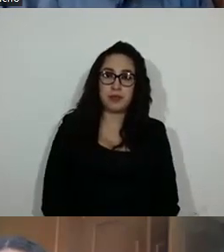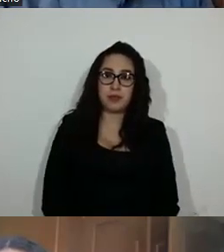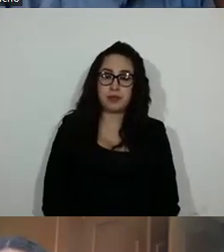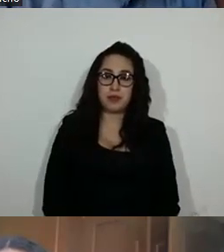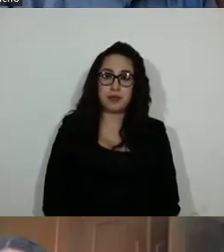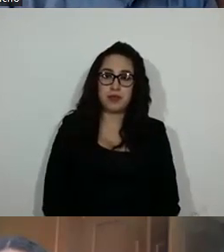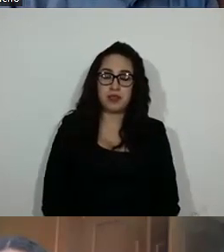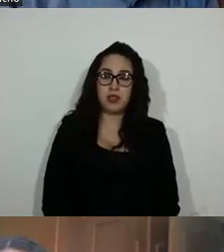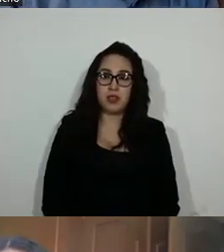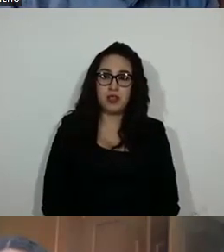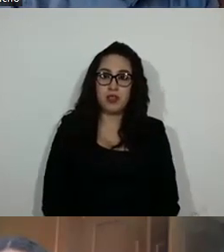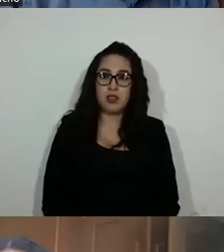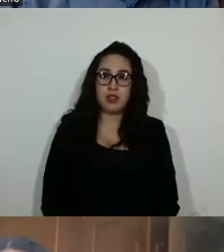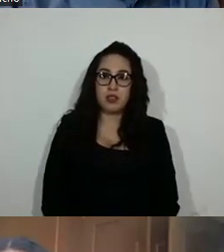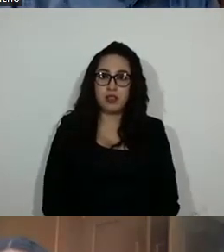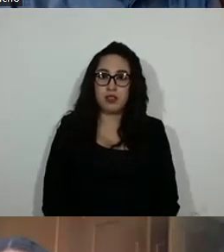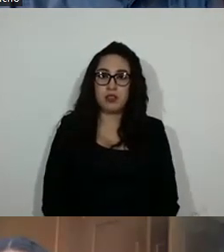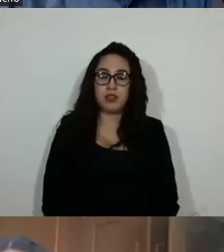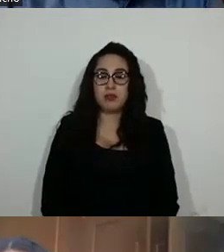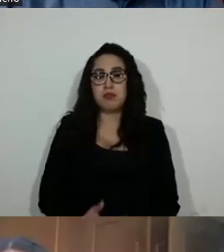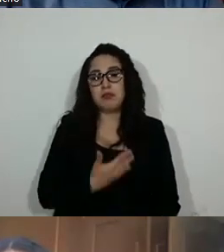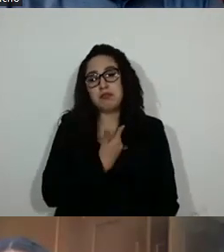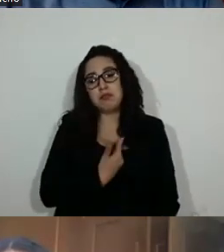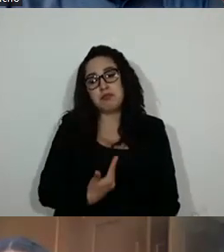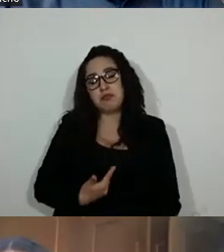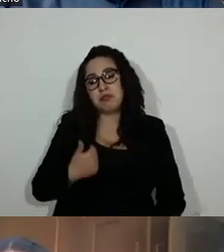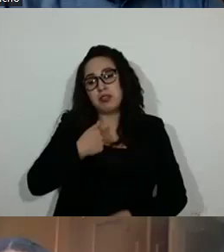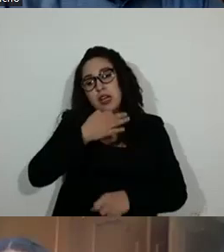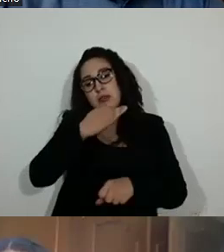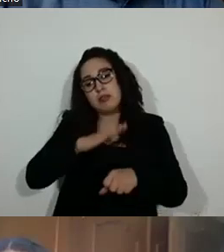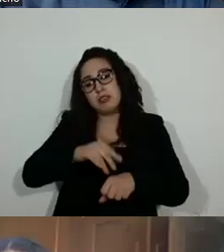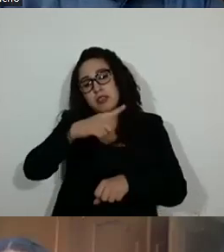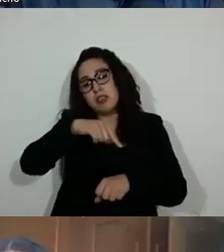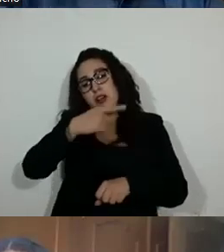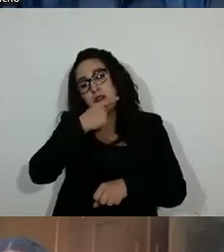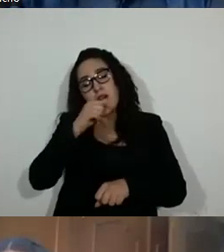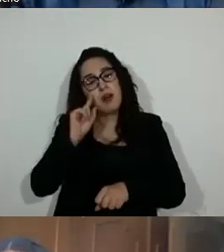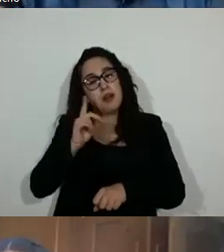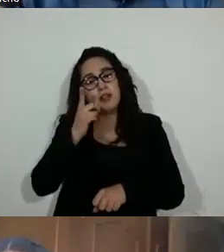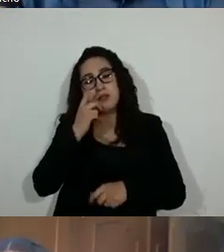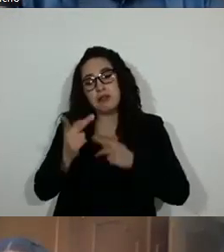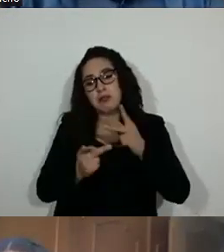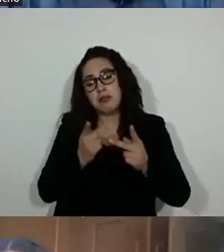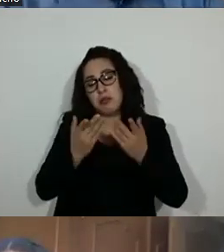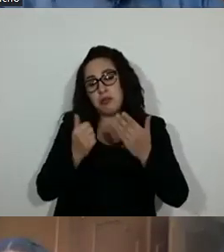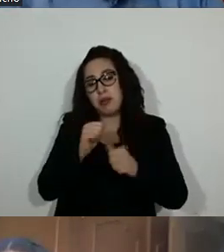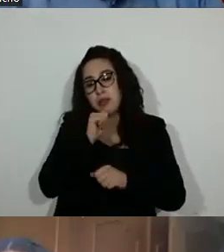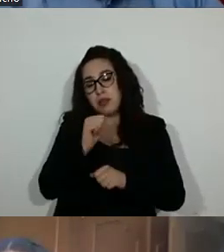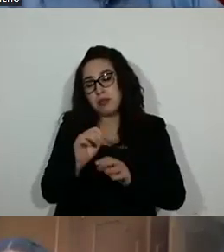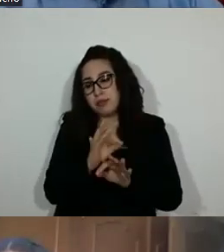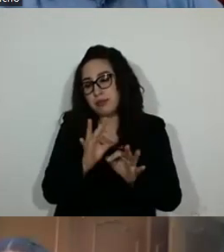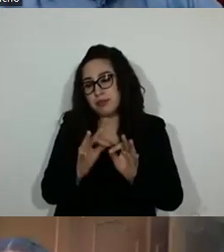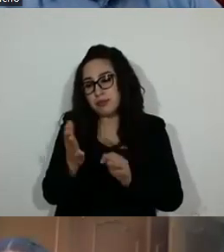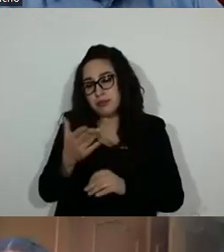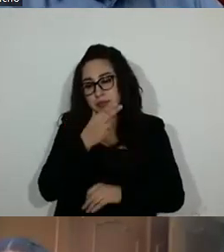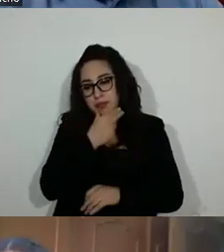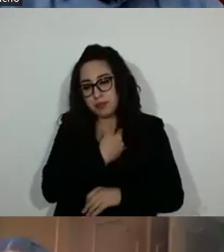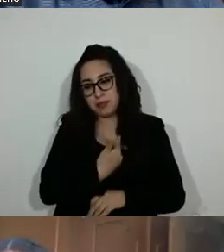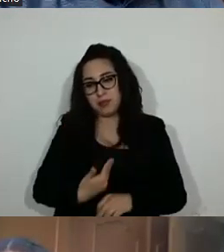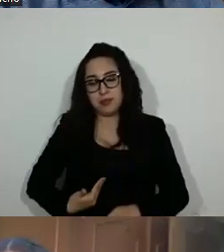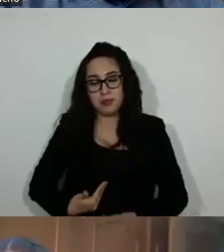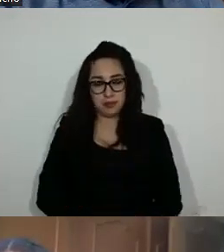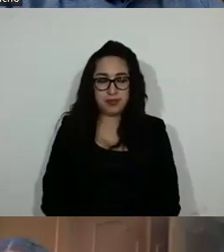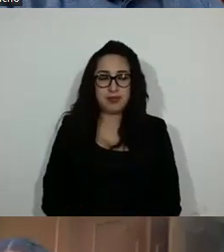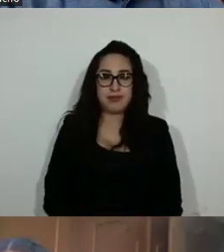Diputado presidente, no existen consideraciones cumplidas en su institución, diputado presidente. Muchas